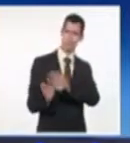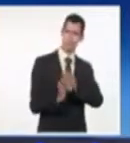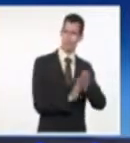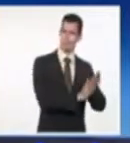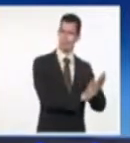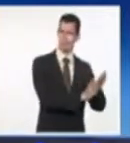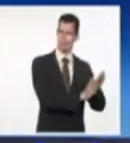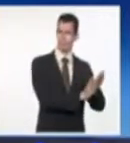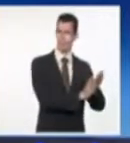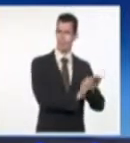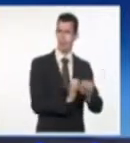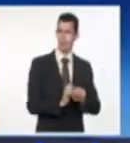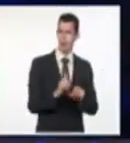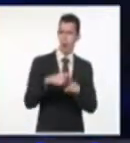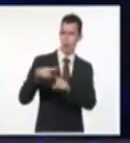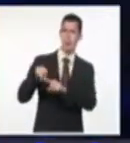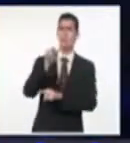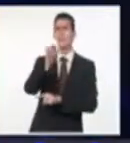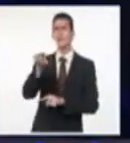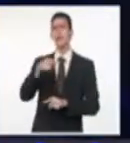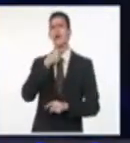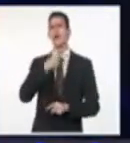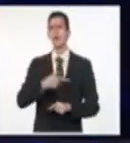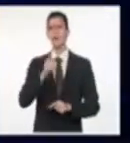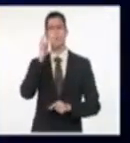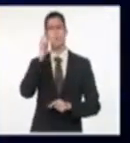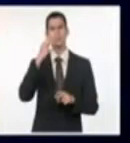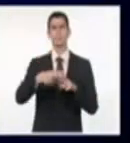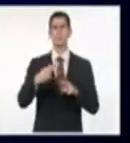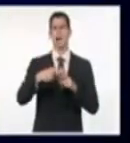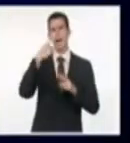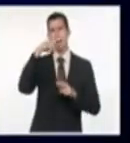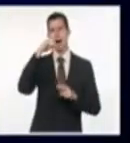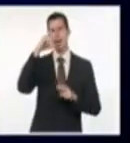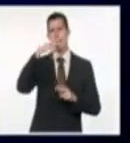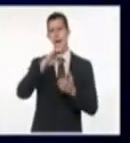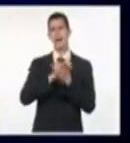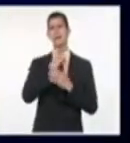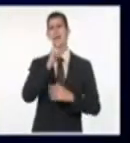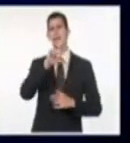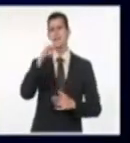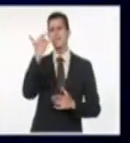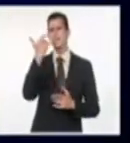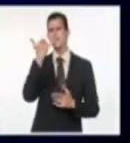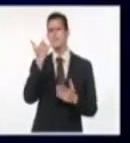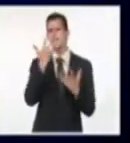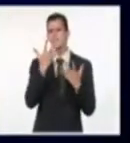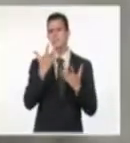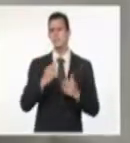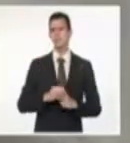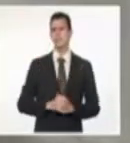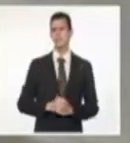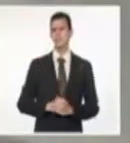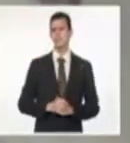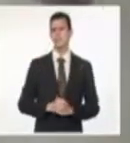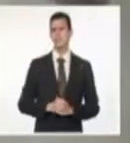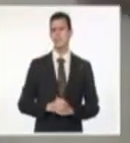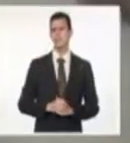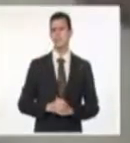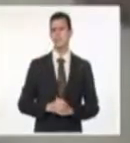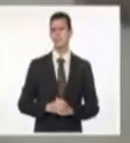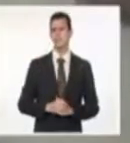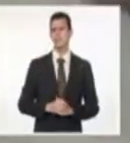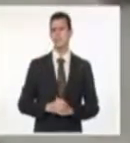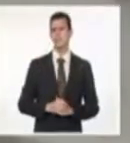sus amos. Hablemos de Anameli Ramos. Recordemos a Anameli, quien fuera participante de la falsa huelga número